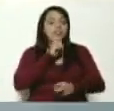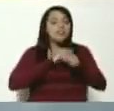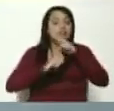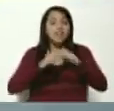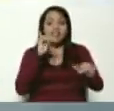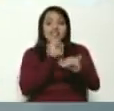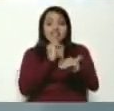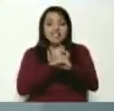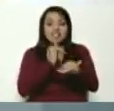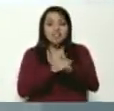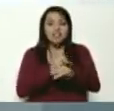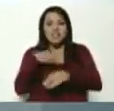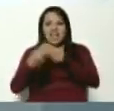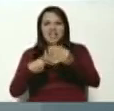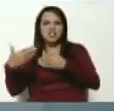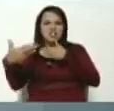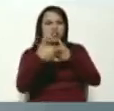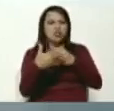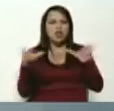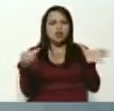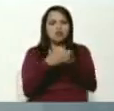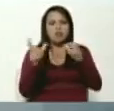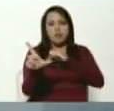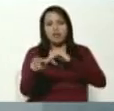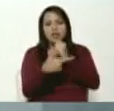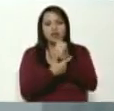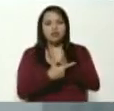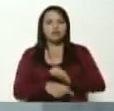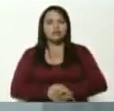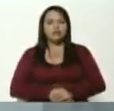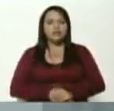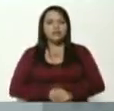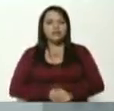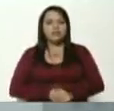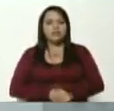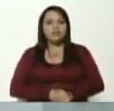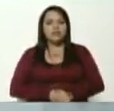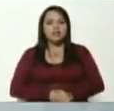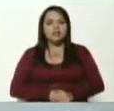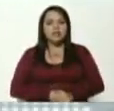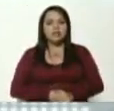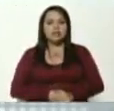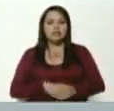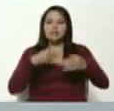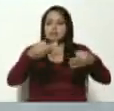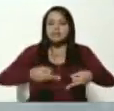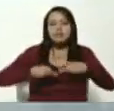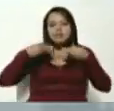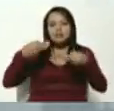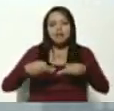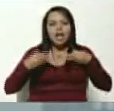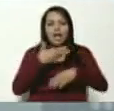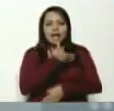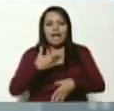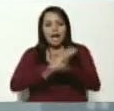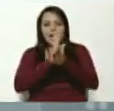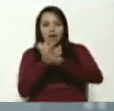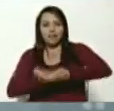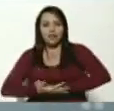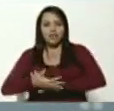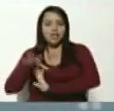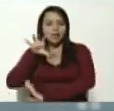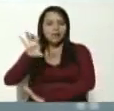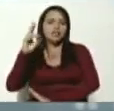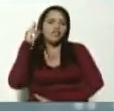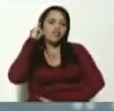del señor Guaidó y su combo, que insiste en destruir a la patria de